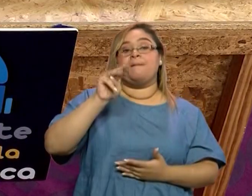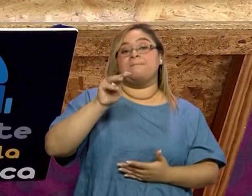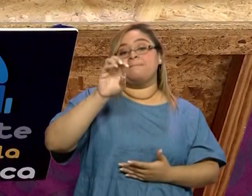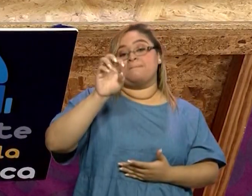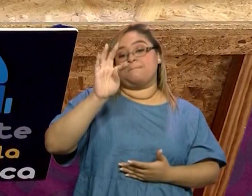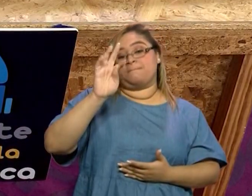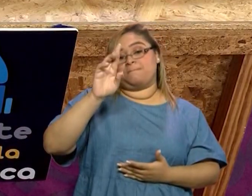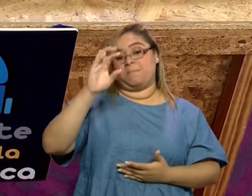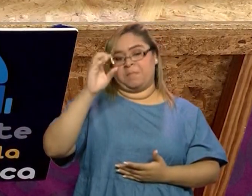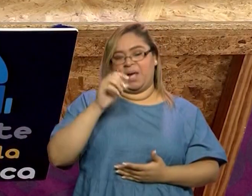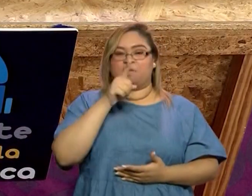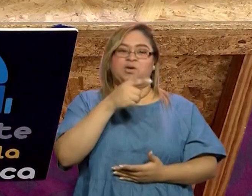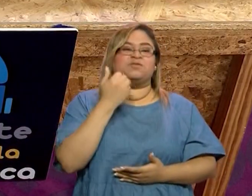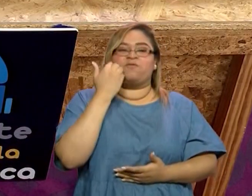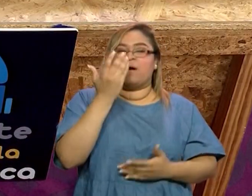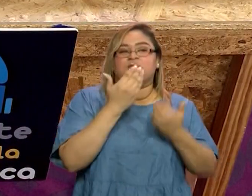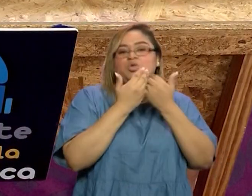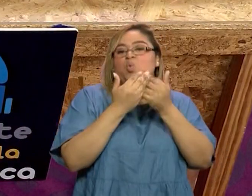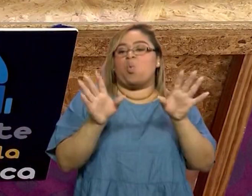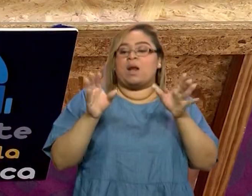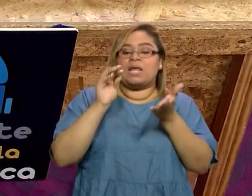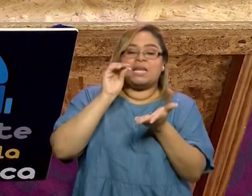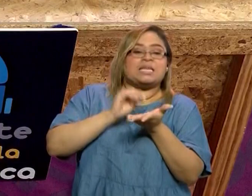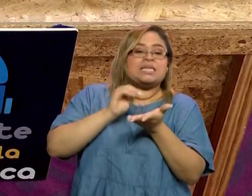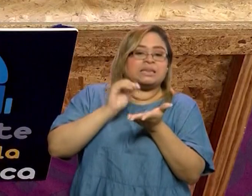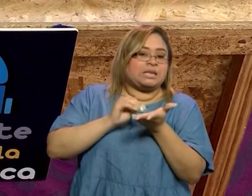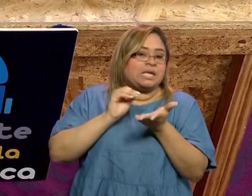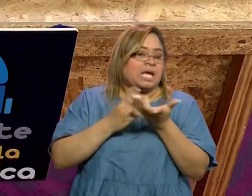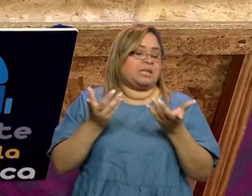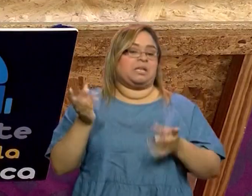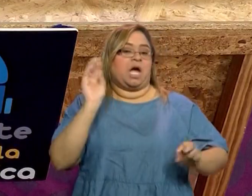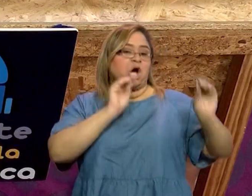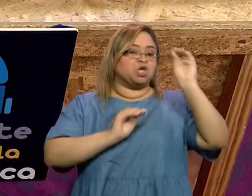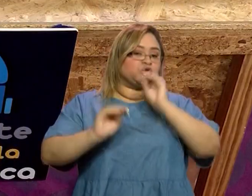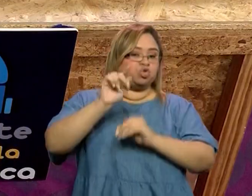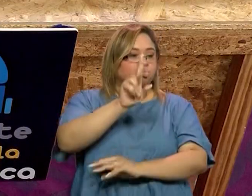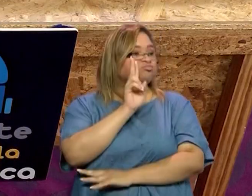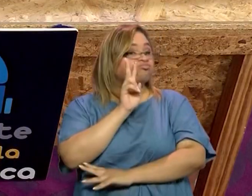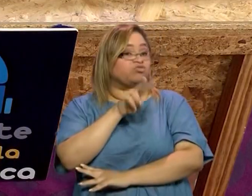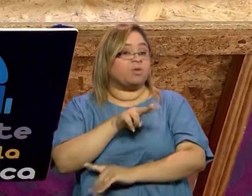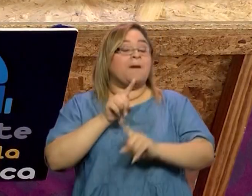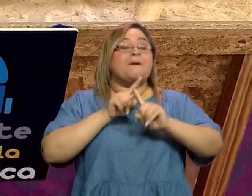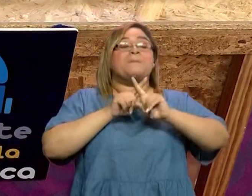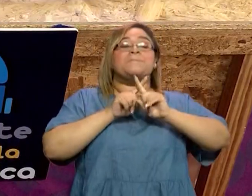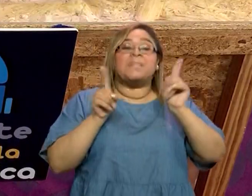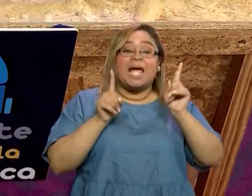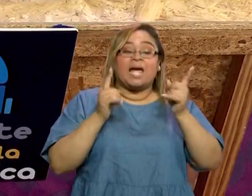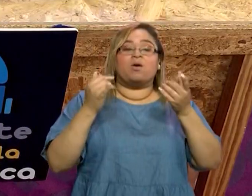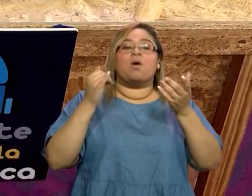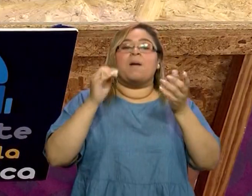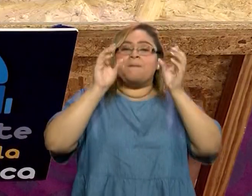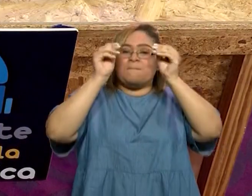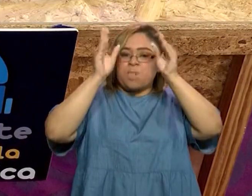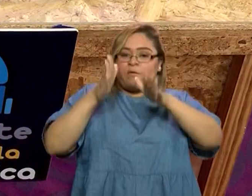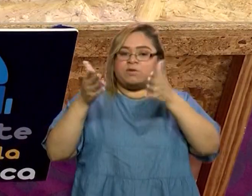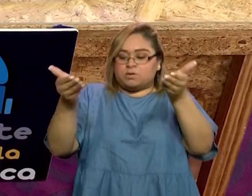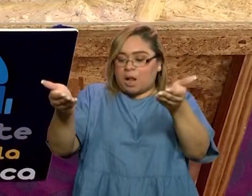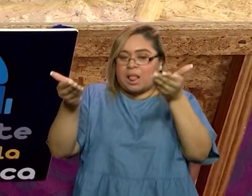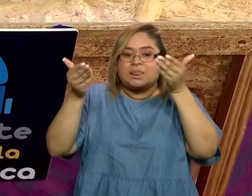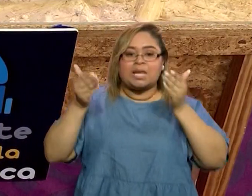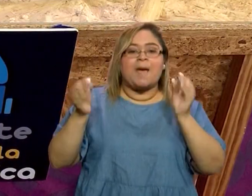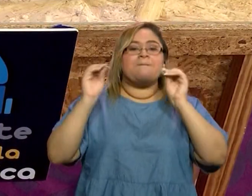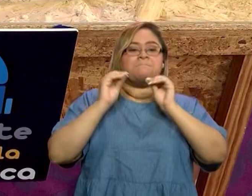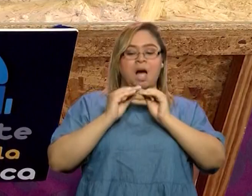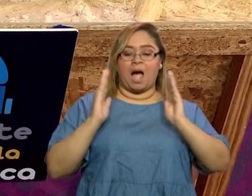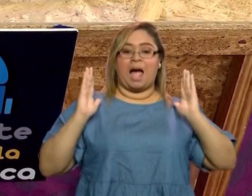vas a encontrar en las tiendas o que tú compras, esto es un metro. Pero aquí te lo hemos querido representar para que lo tengas y lo veas